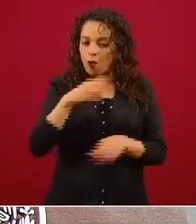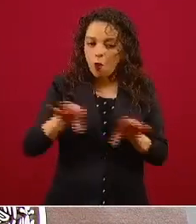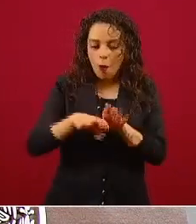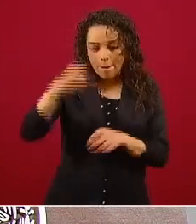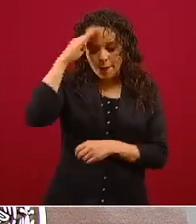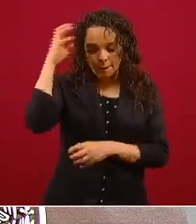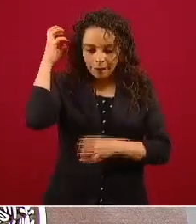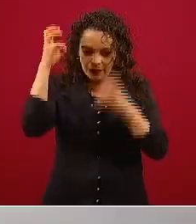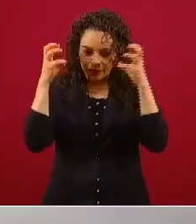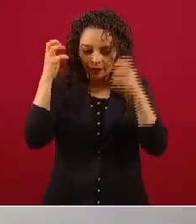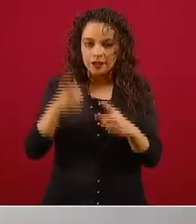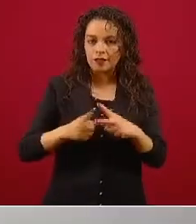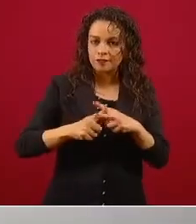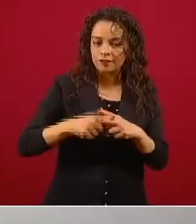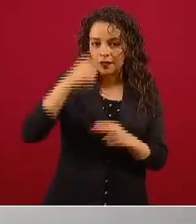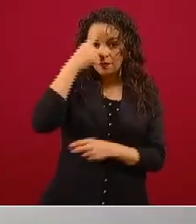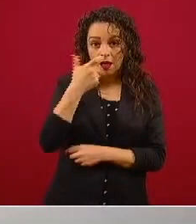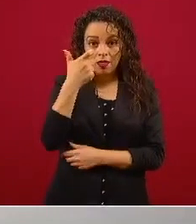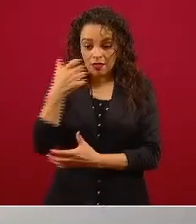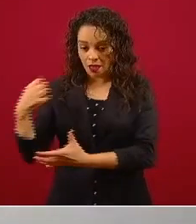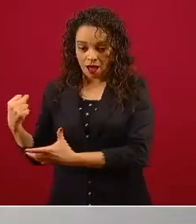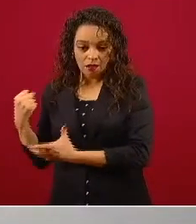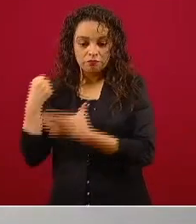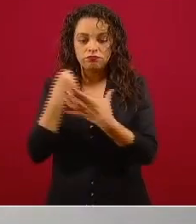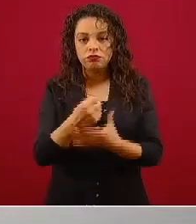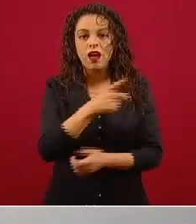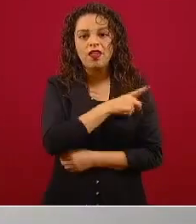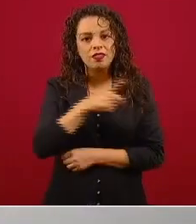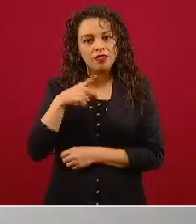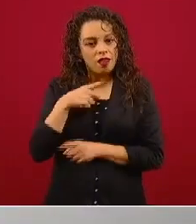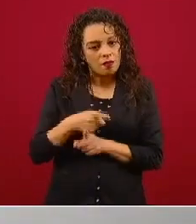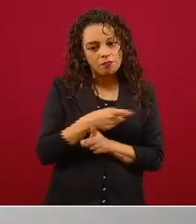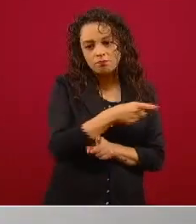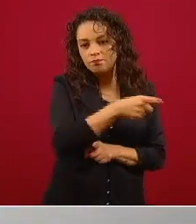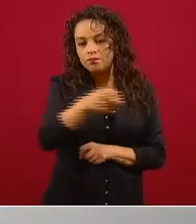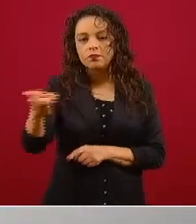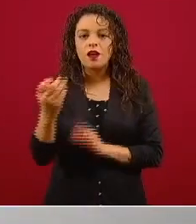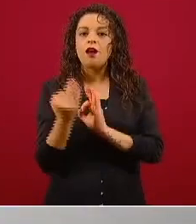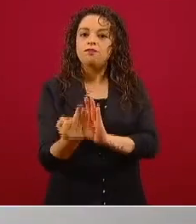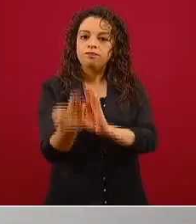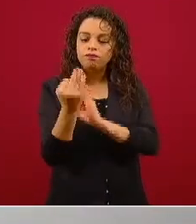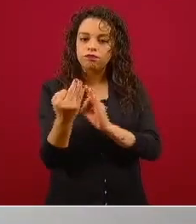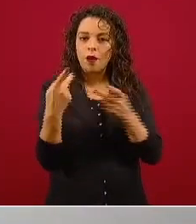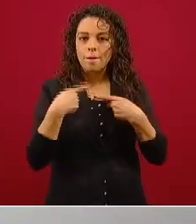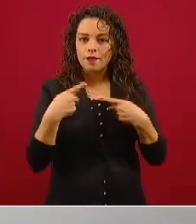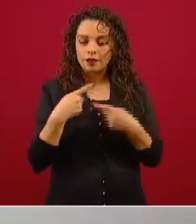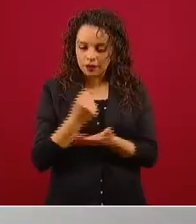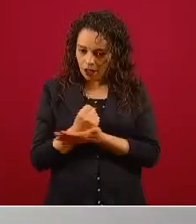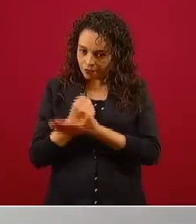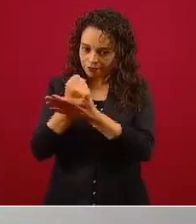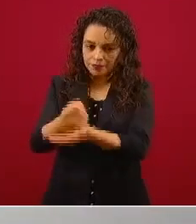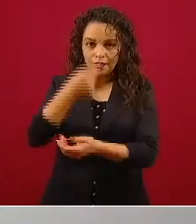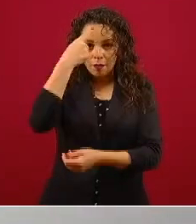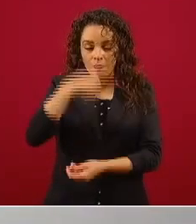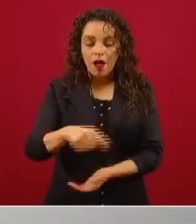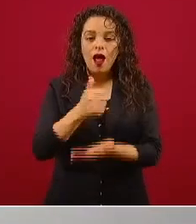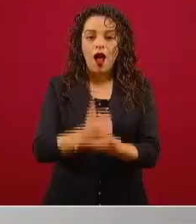manera directa a la gente y ajustando el aparato burocrático,